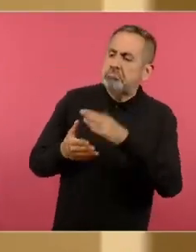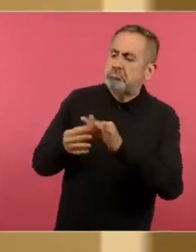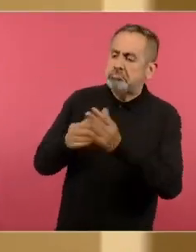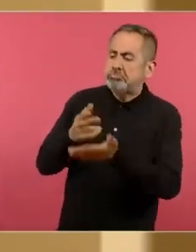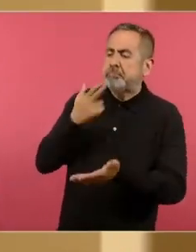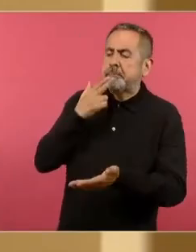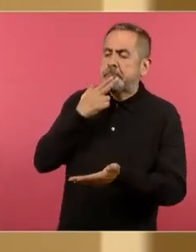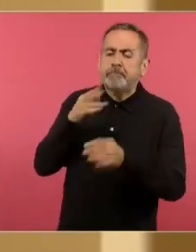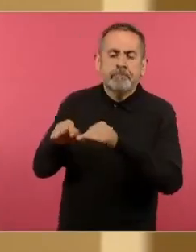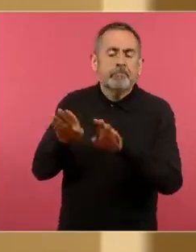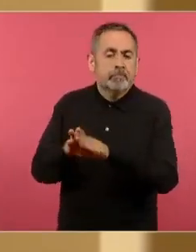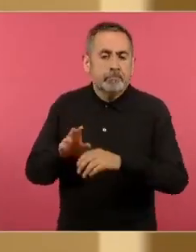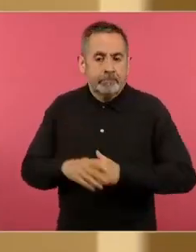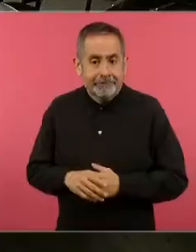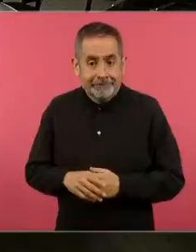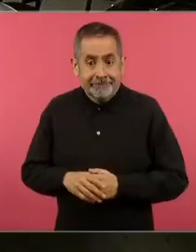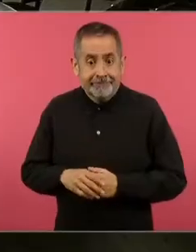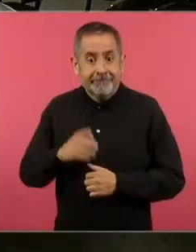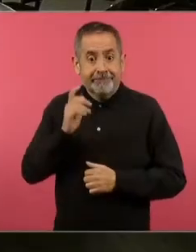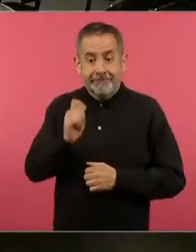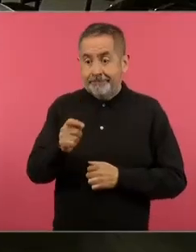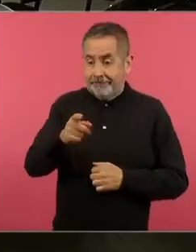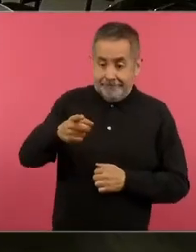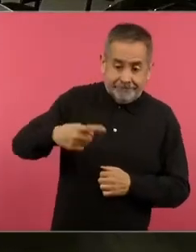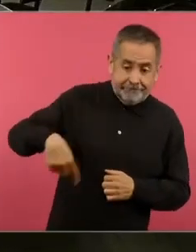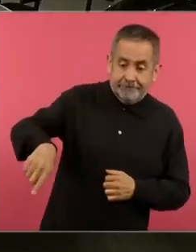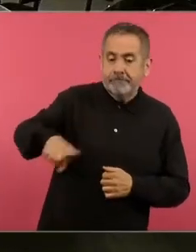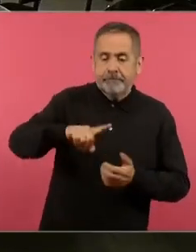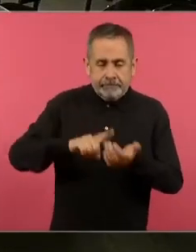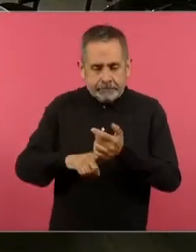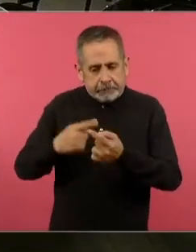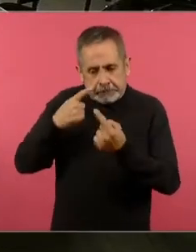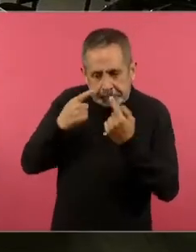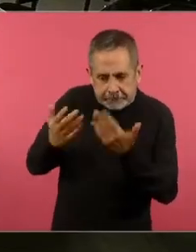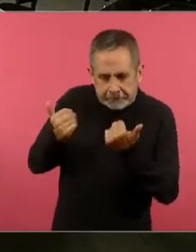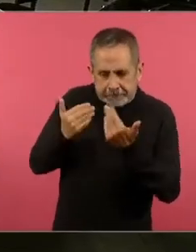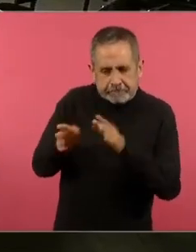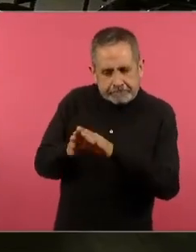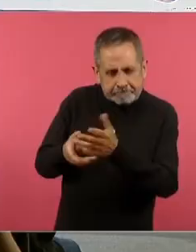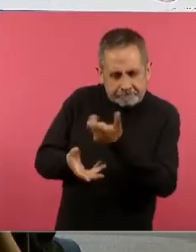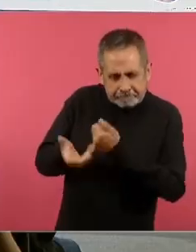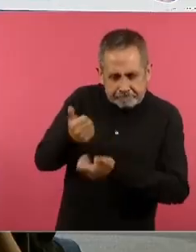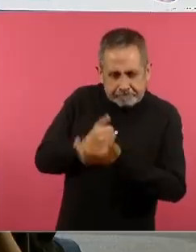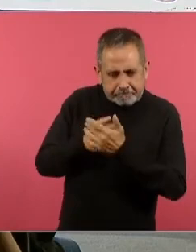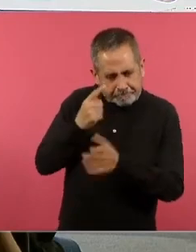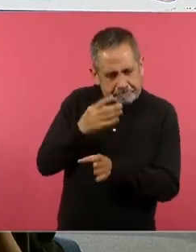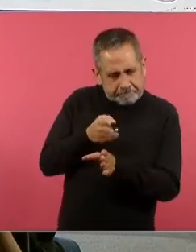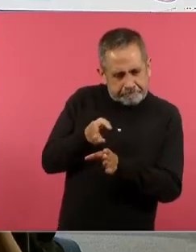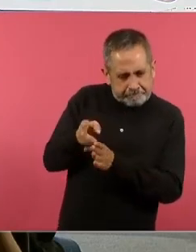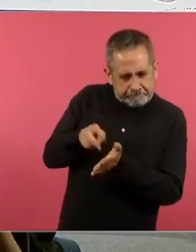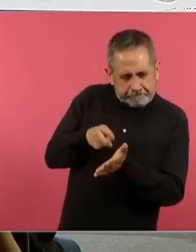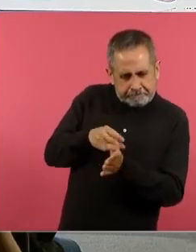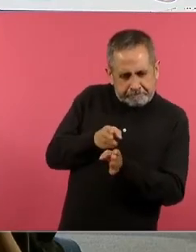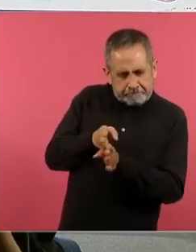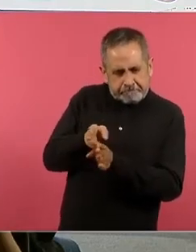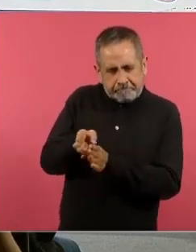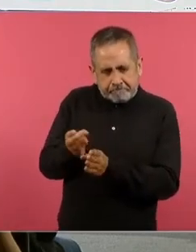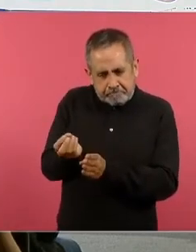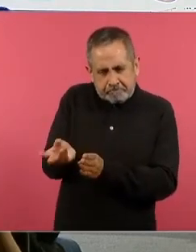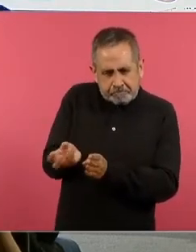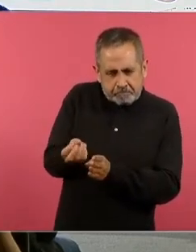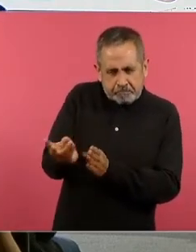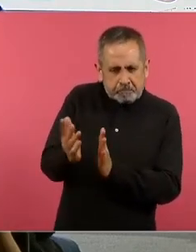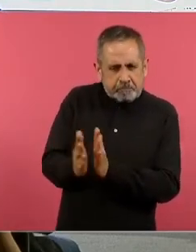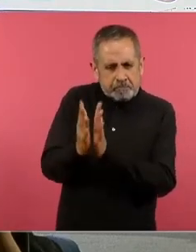trabajo pero los de acá los que estamos exponiendo tomamos esas reflexiones para irlas reorientando y retroalimentando esas